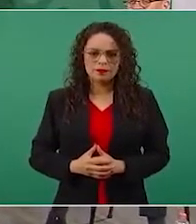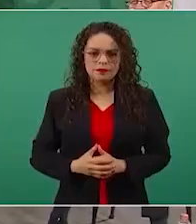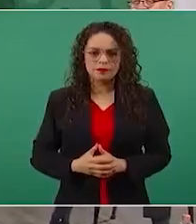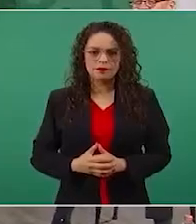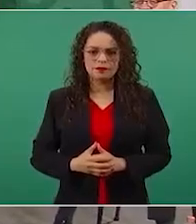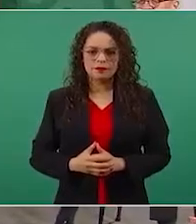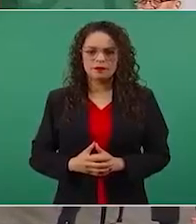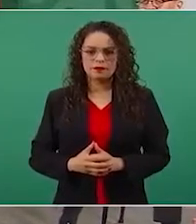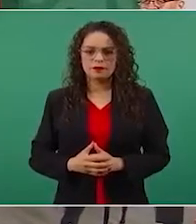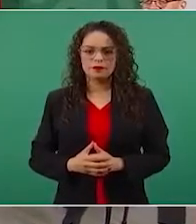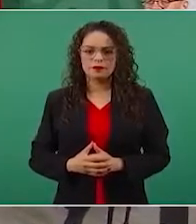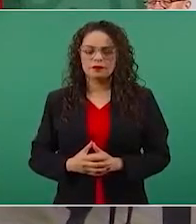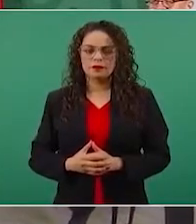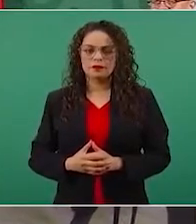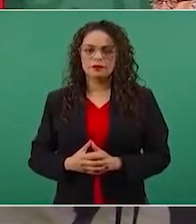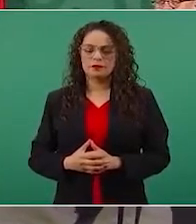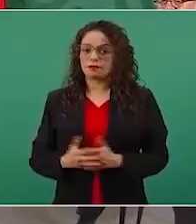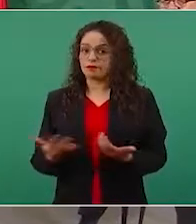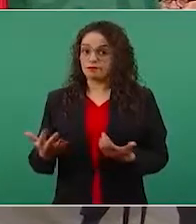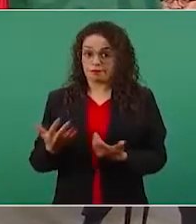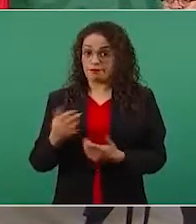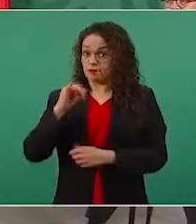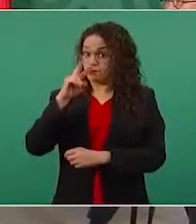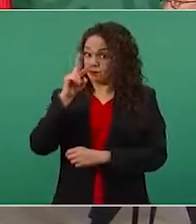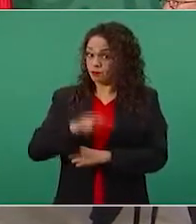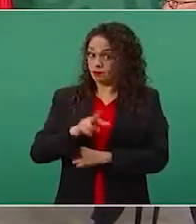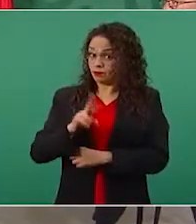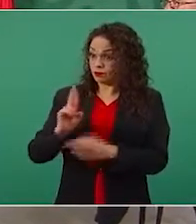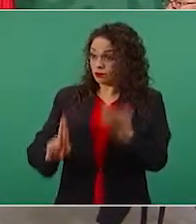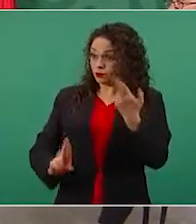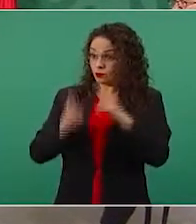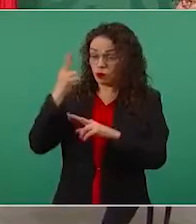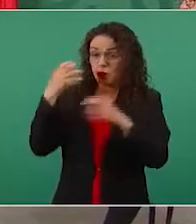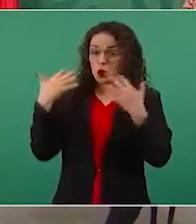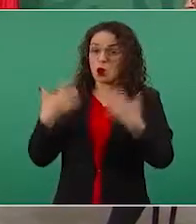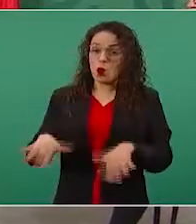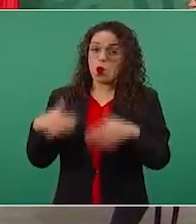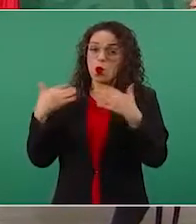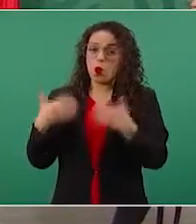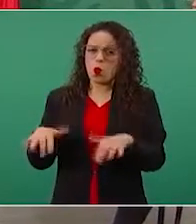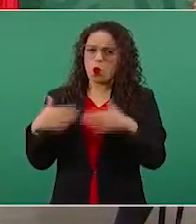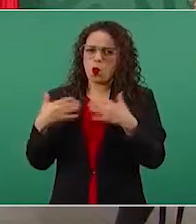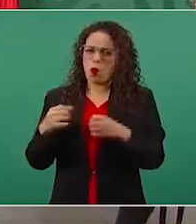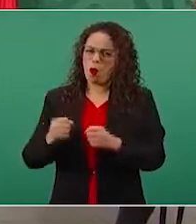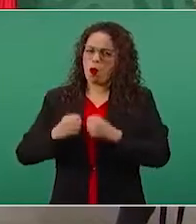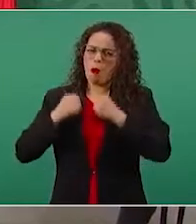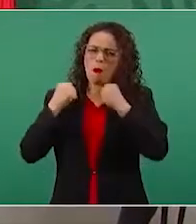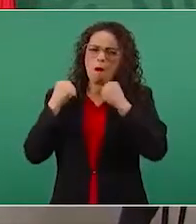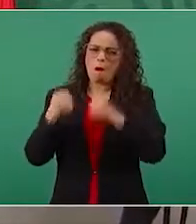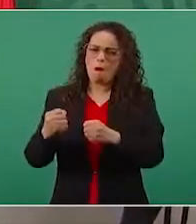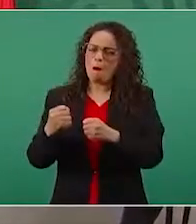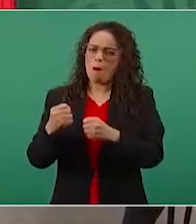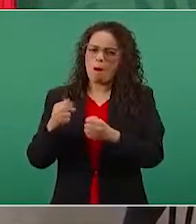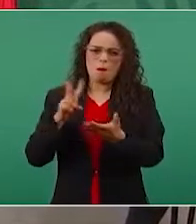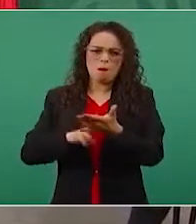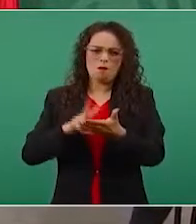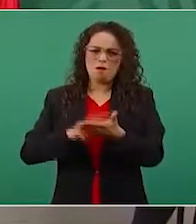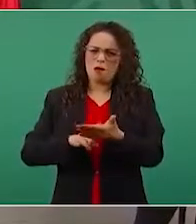y vaya que la revolución fue un movimiento profundo, pues no pudo.